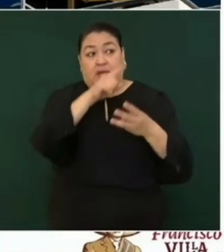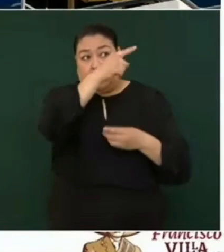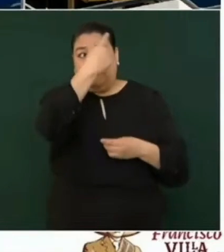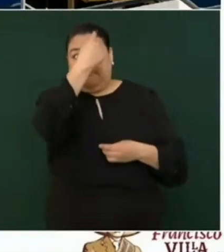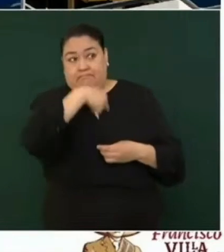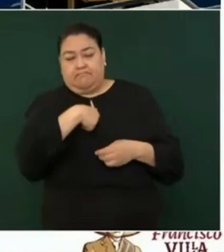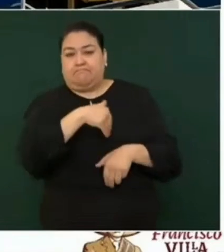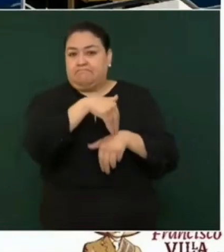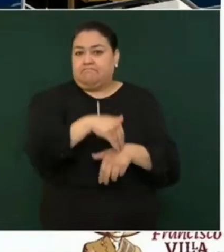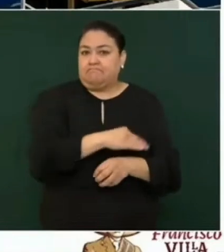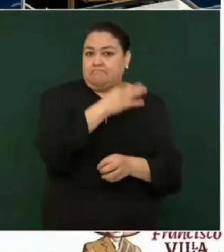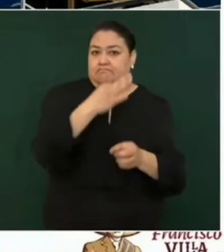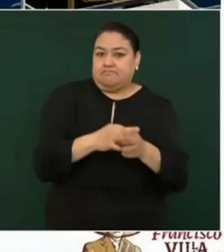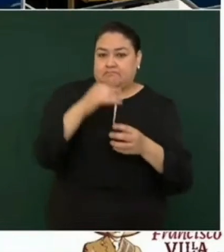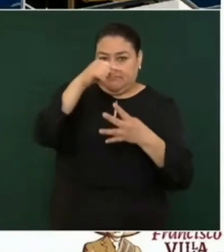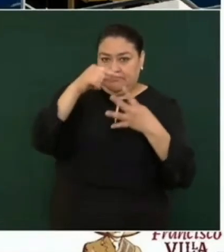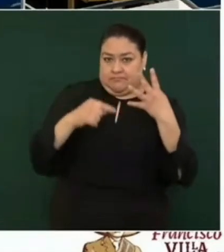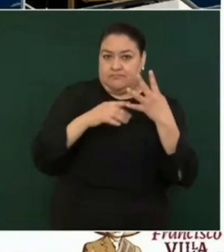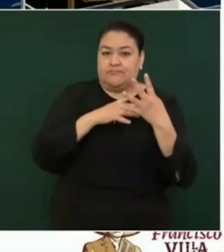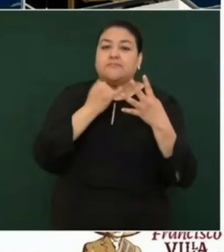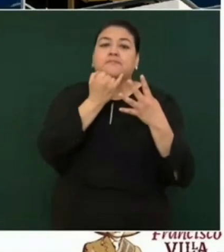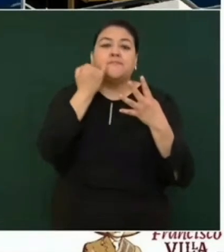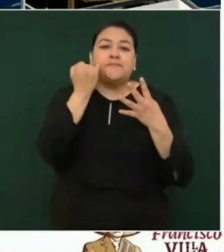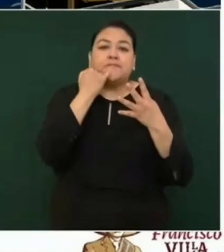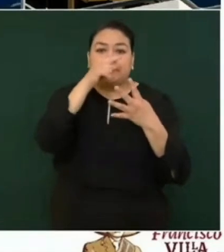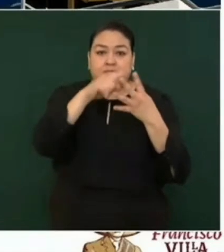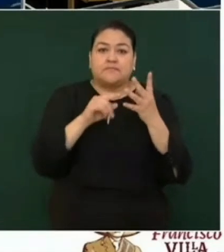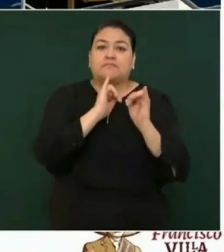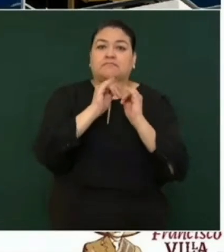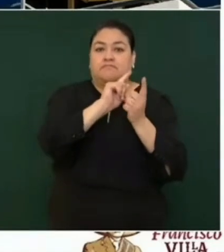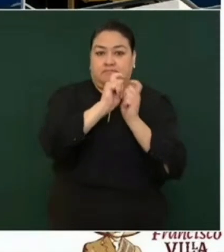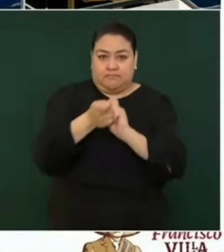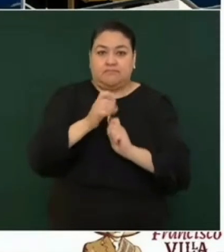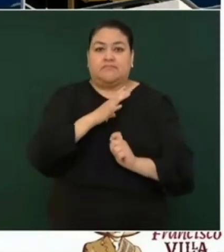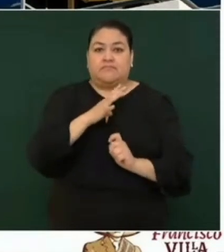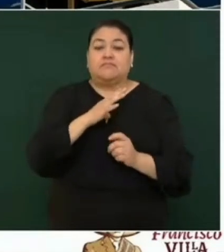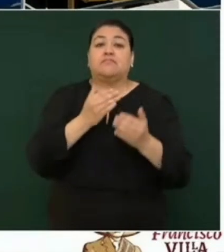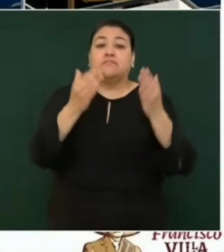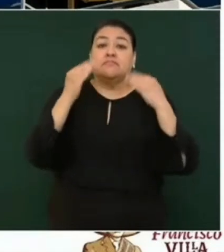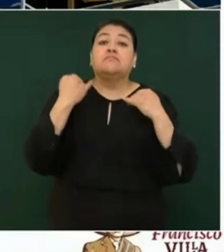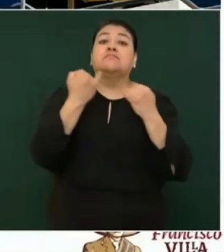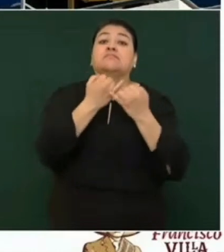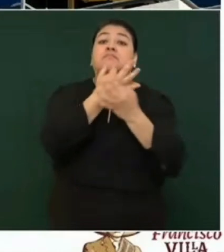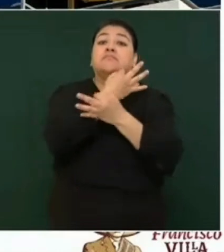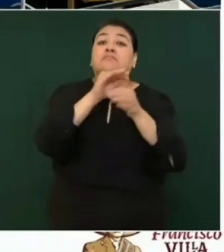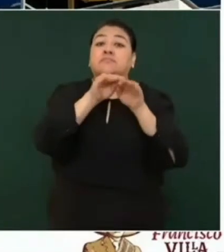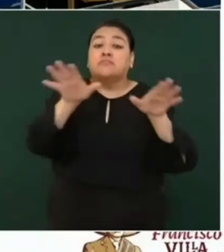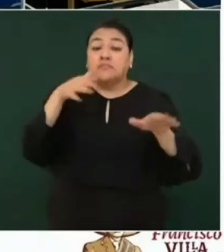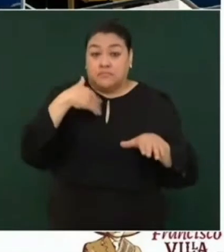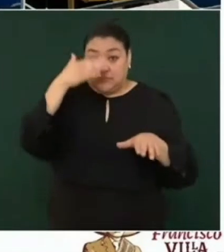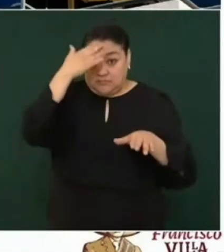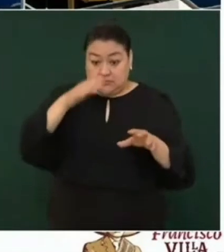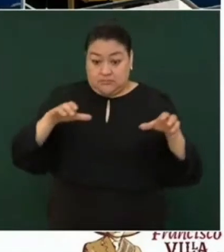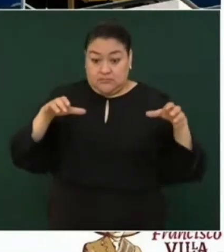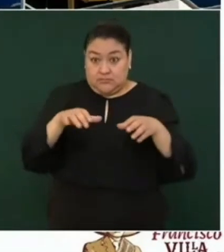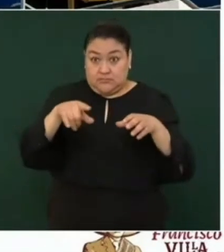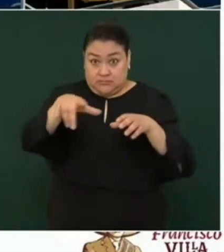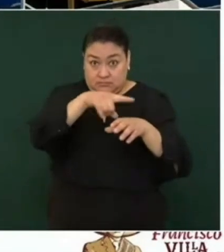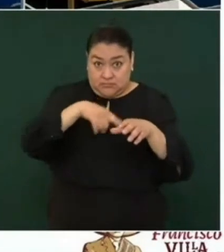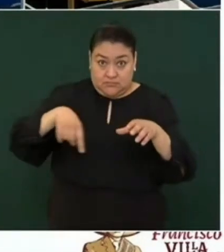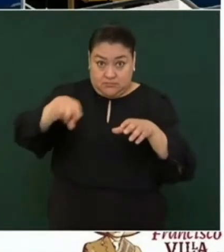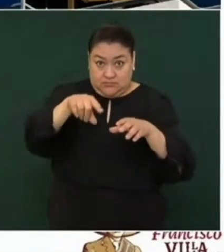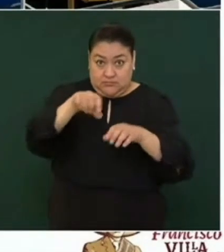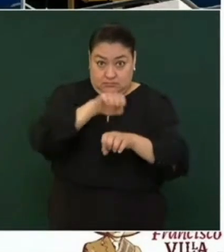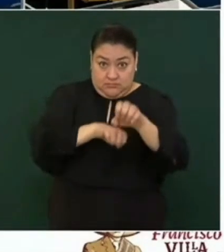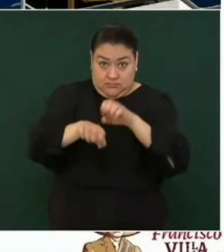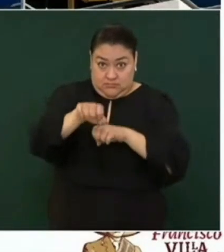van a otra cosa importante de informar es que la matrícula consular en cualquier consulado se va a